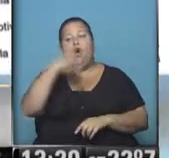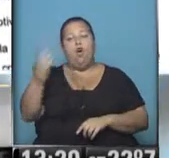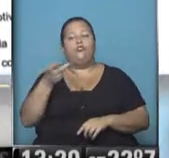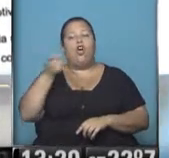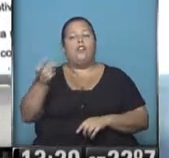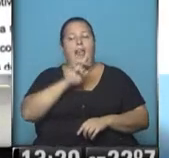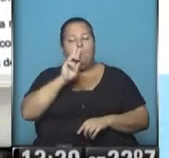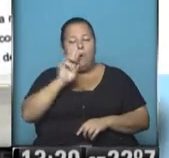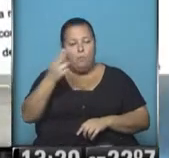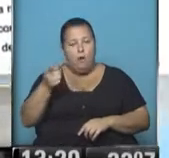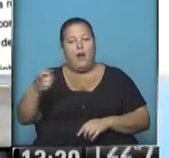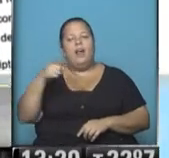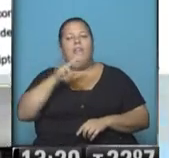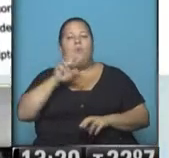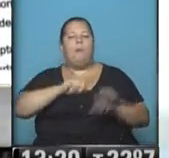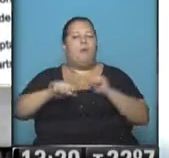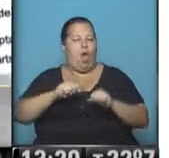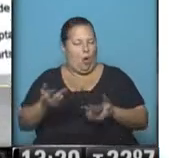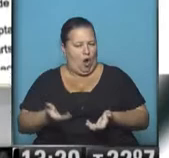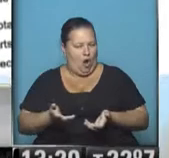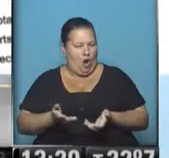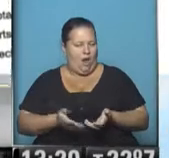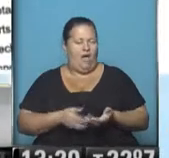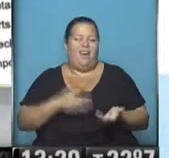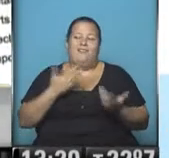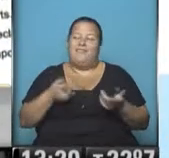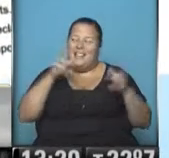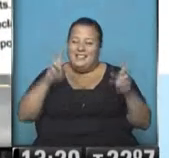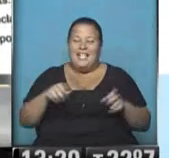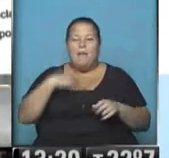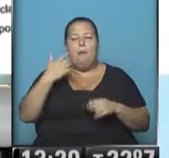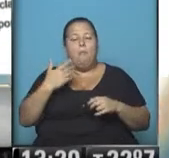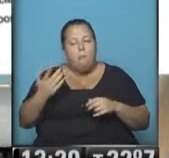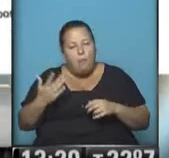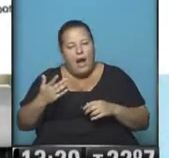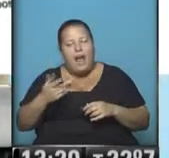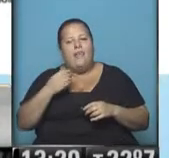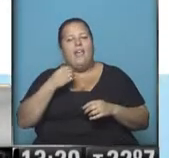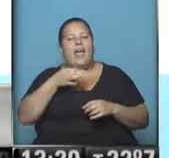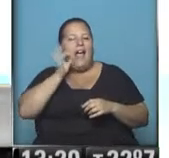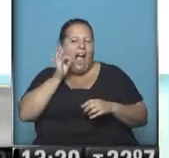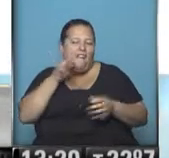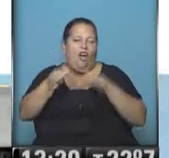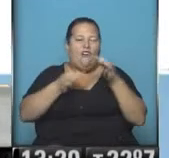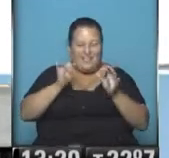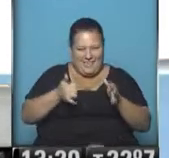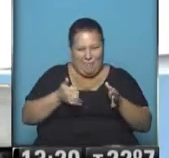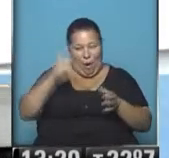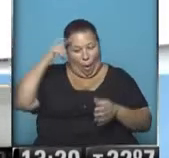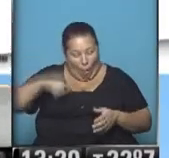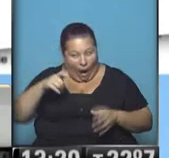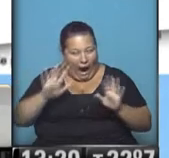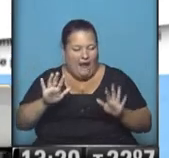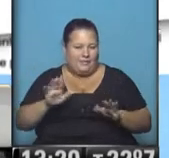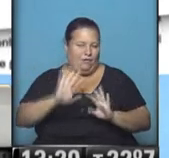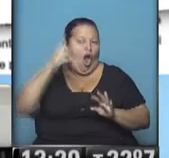femicidio que la víctima un poco se lo estaba buscando. Es decir, cuestiones que yo pienso que pueden dar para un café, etcétera, pero no para jueces.